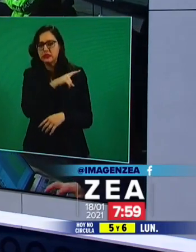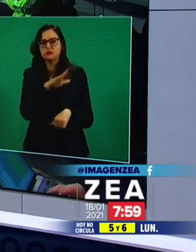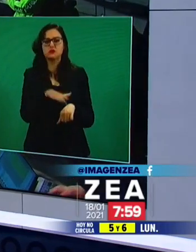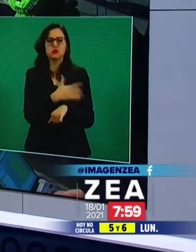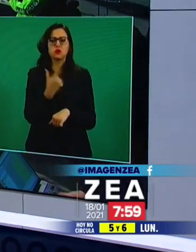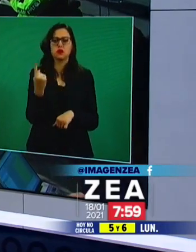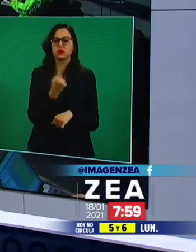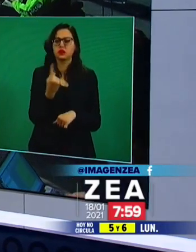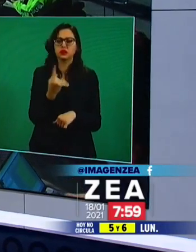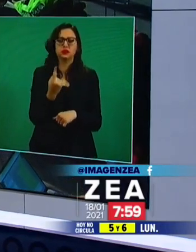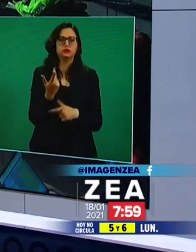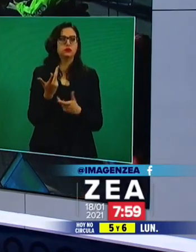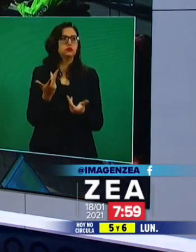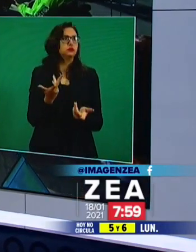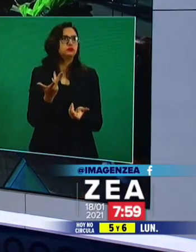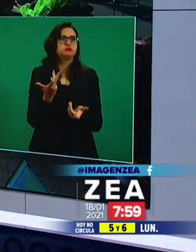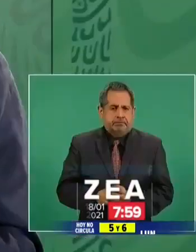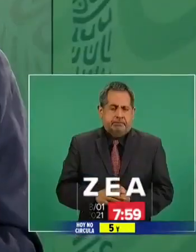detención del general Cienfuegos.